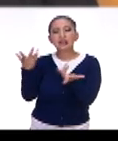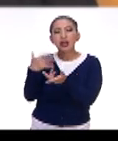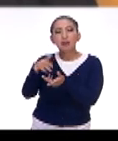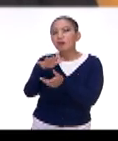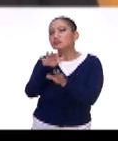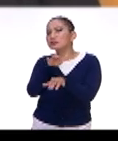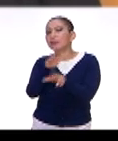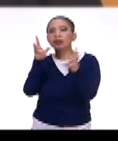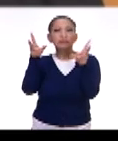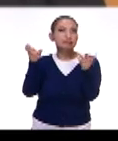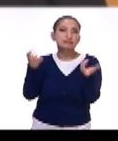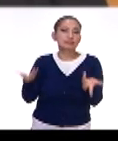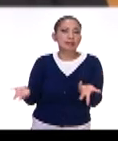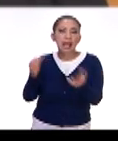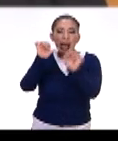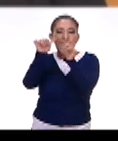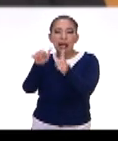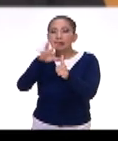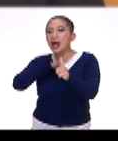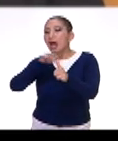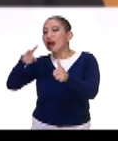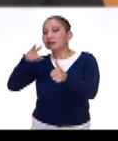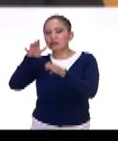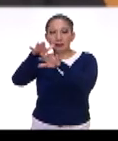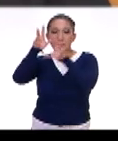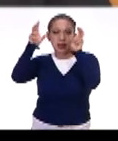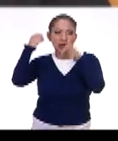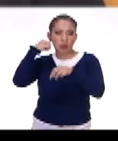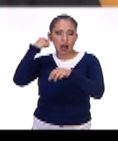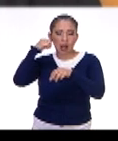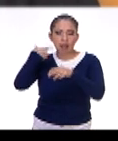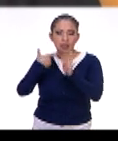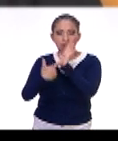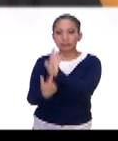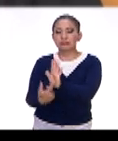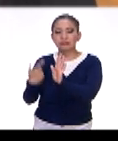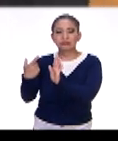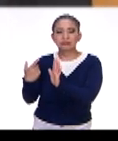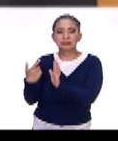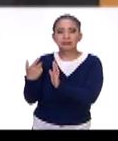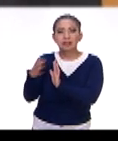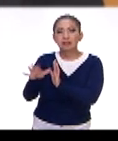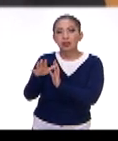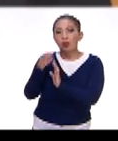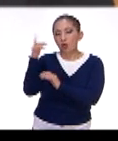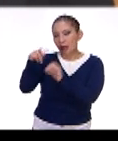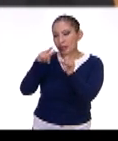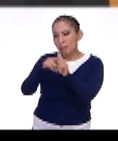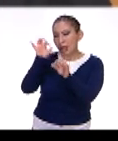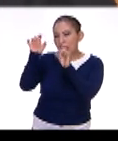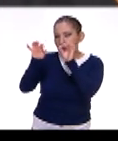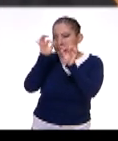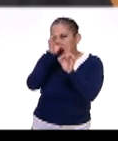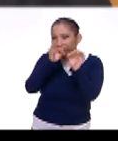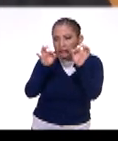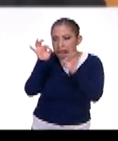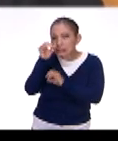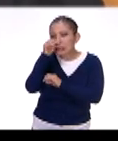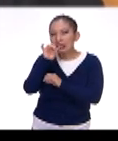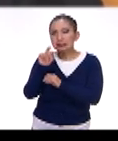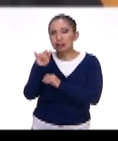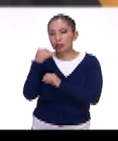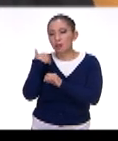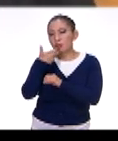búsqueda sobre el arte que en Oaxaca que se estaba expresando con los insectos. Bueno, Toledo tiene una gran tradición.